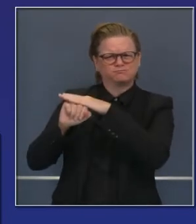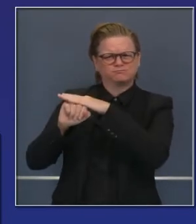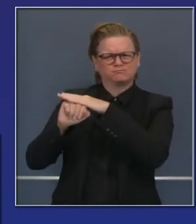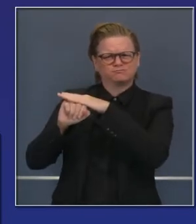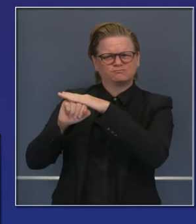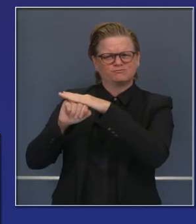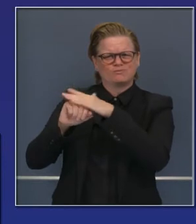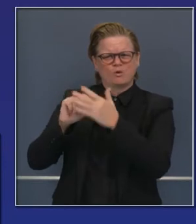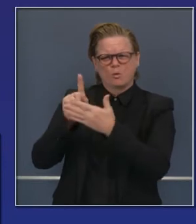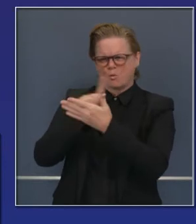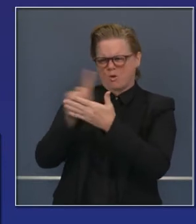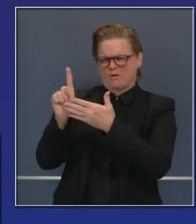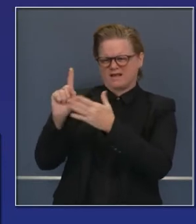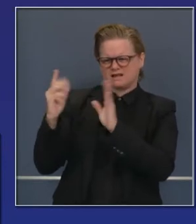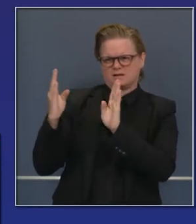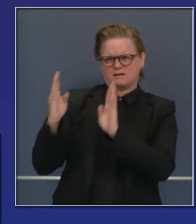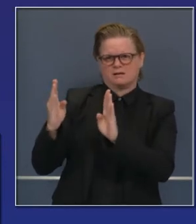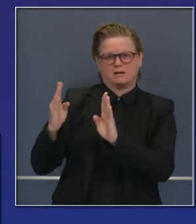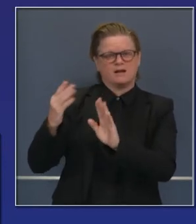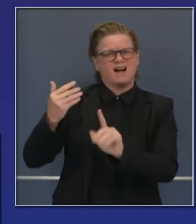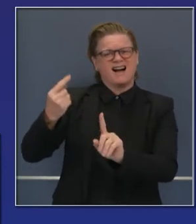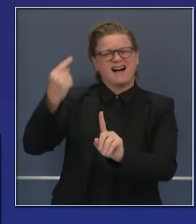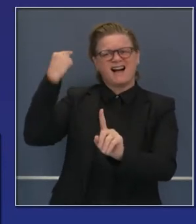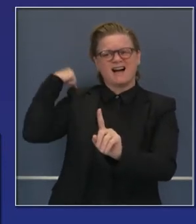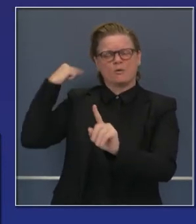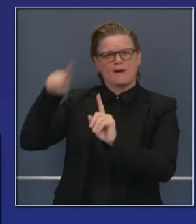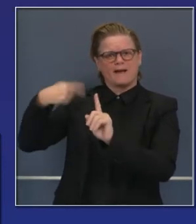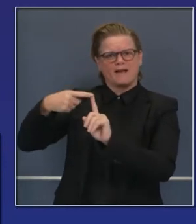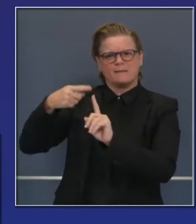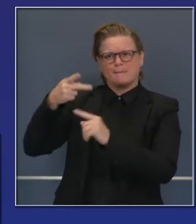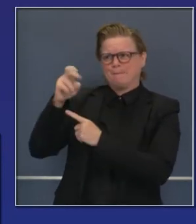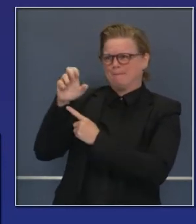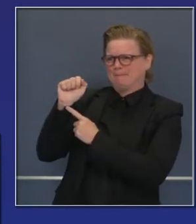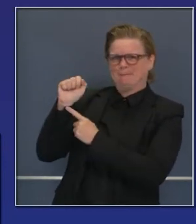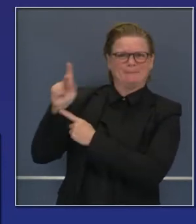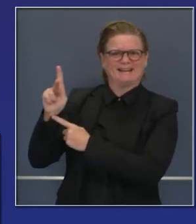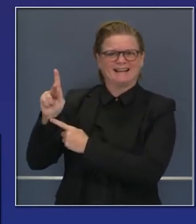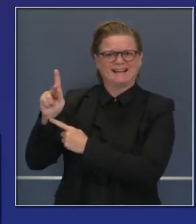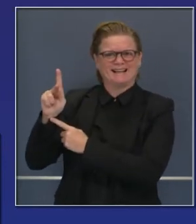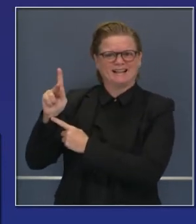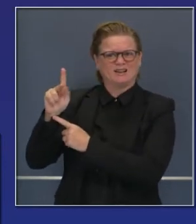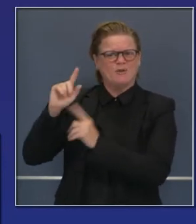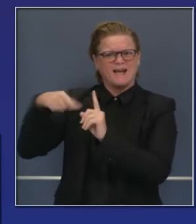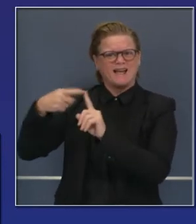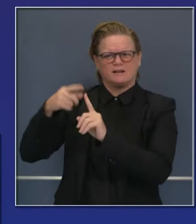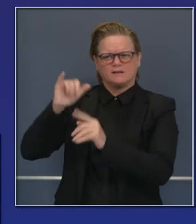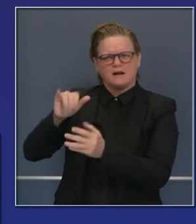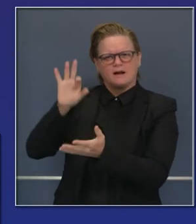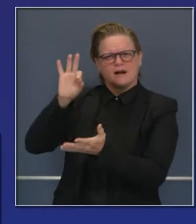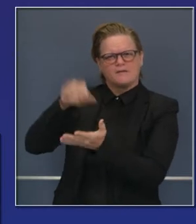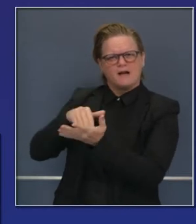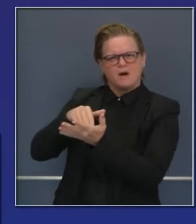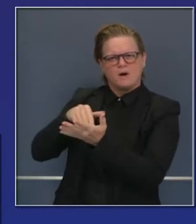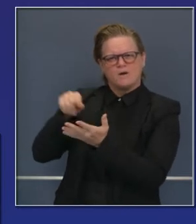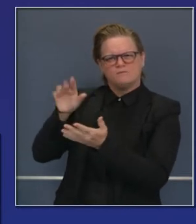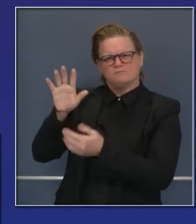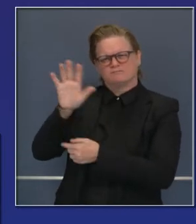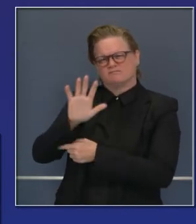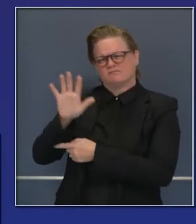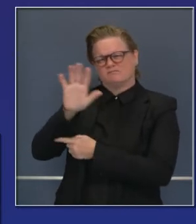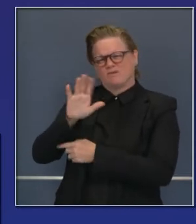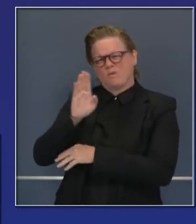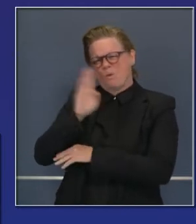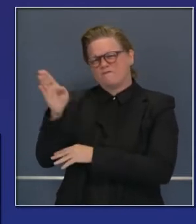pandemia, ese promedio de 7 días, anteriormente el pico previo era 9,881. El pico en